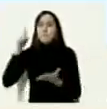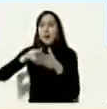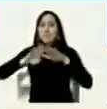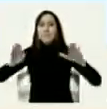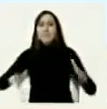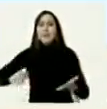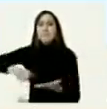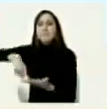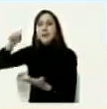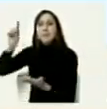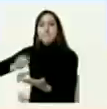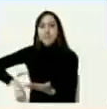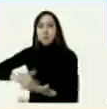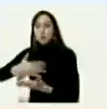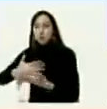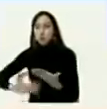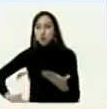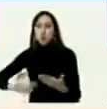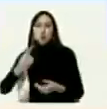faltaba un minuto